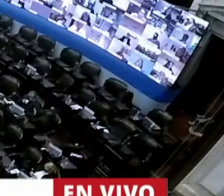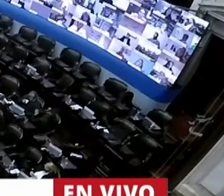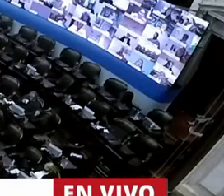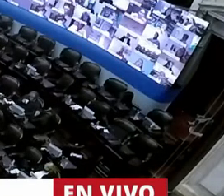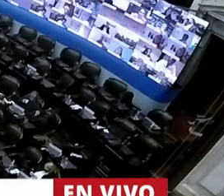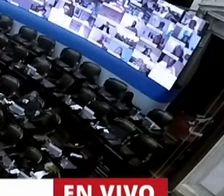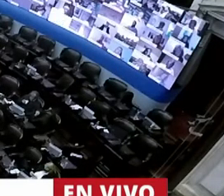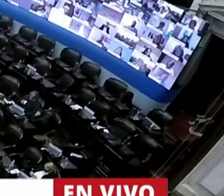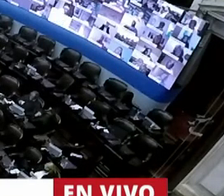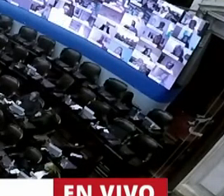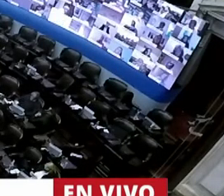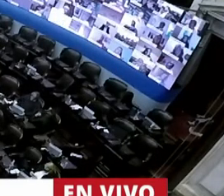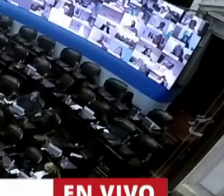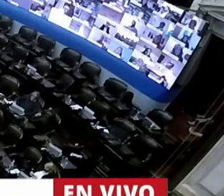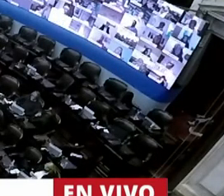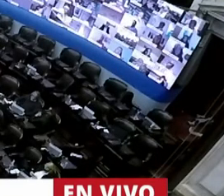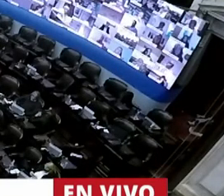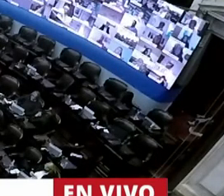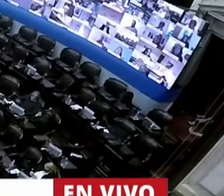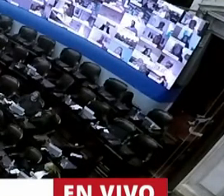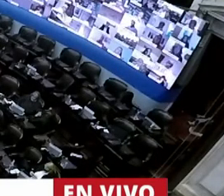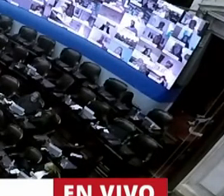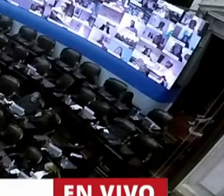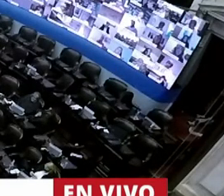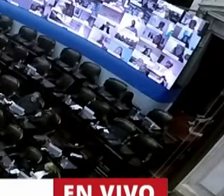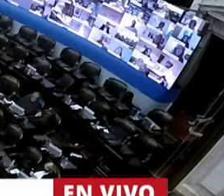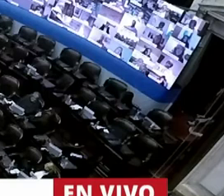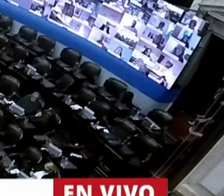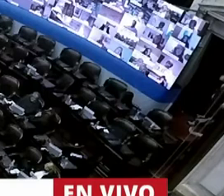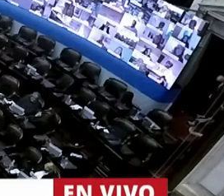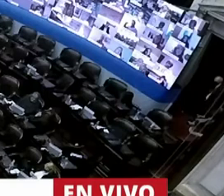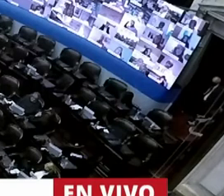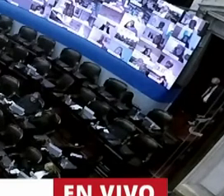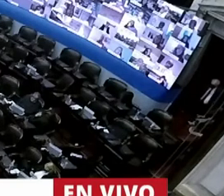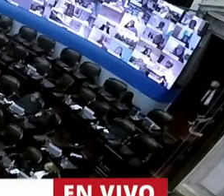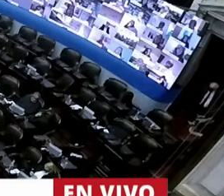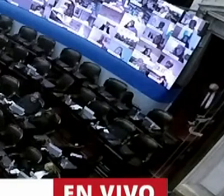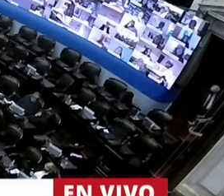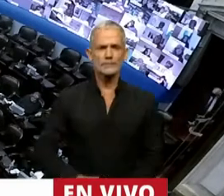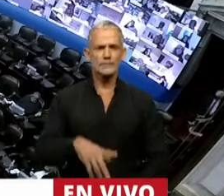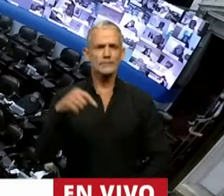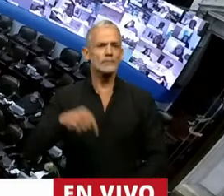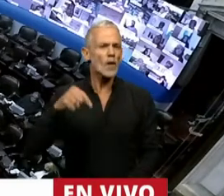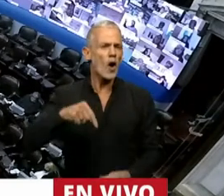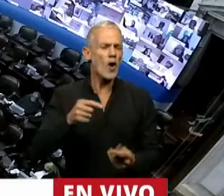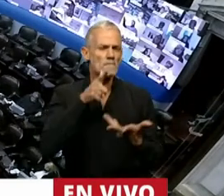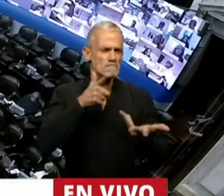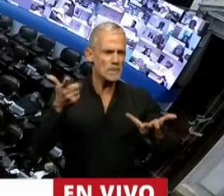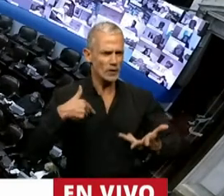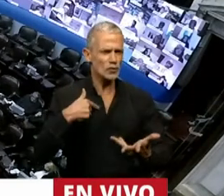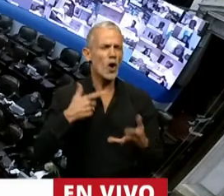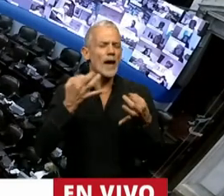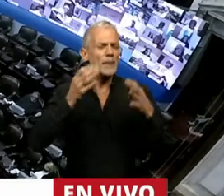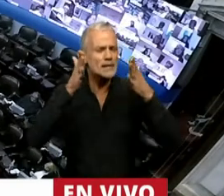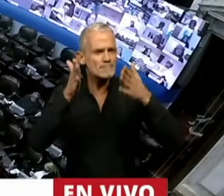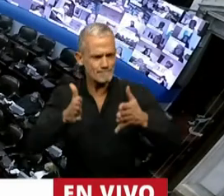Muchas gracias señora Presidenta. Bueno, creo que hoy no voy a ser especial